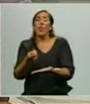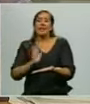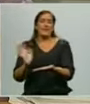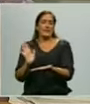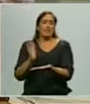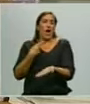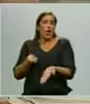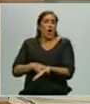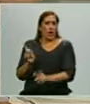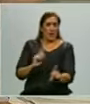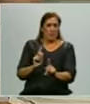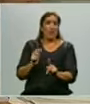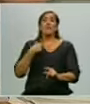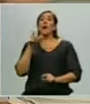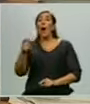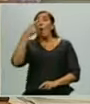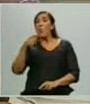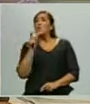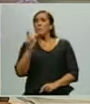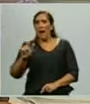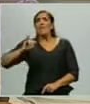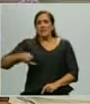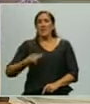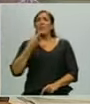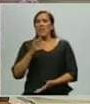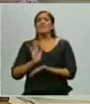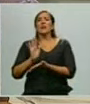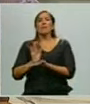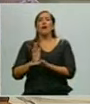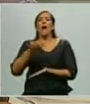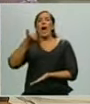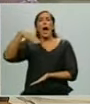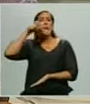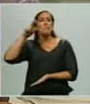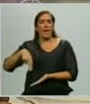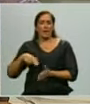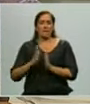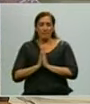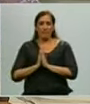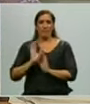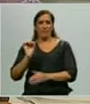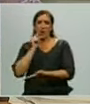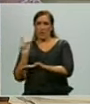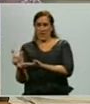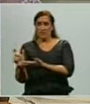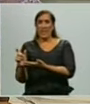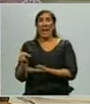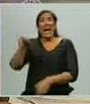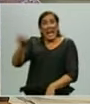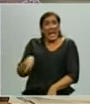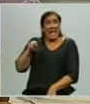Sí, eso fue lo único realmente que puede reproducirse del tuit. Era, y es un empleado